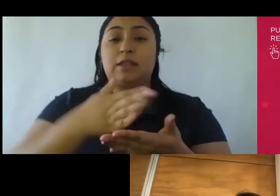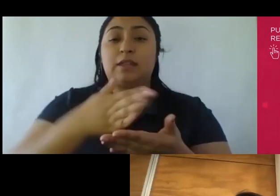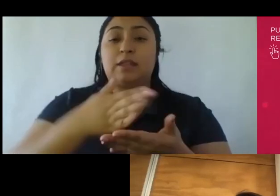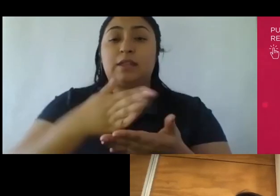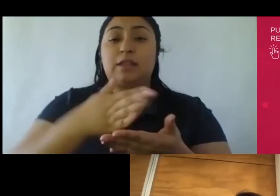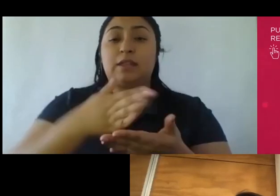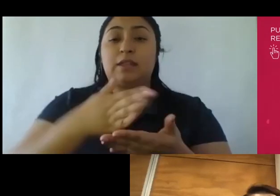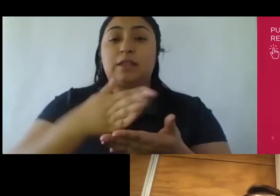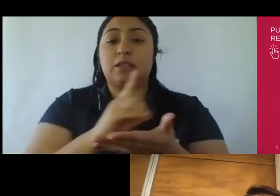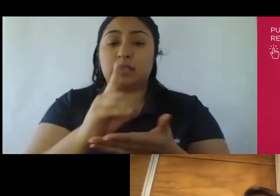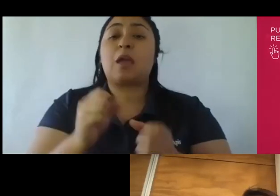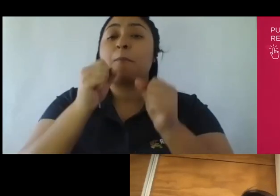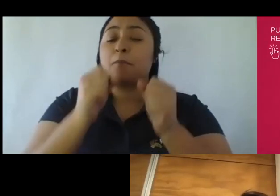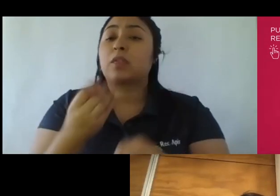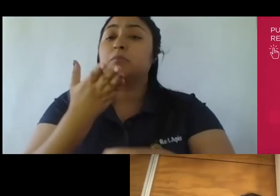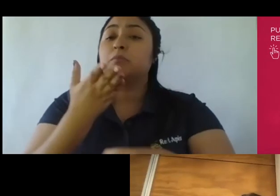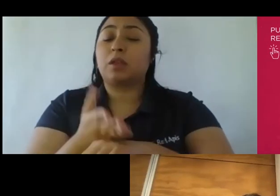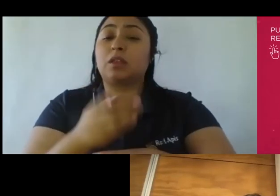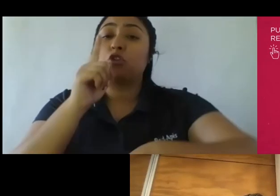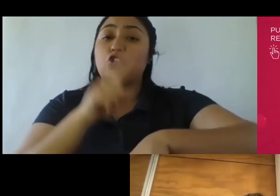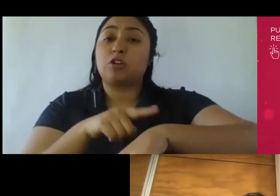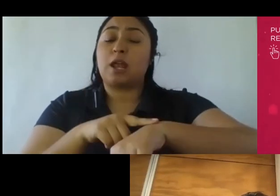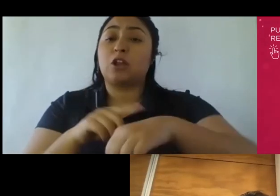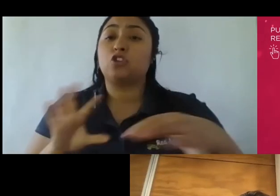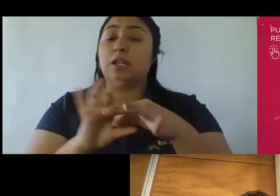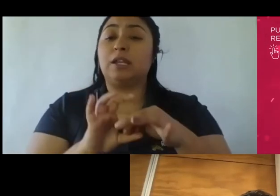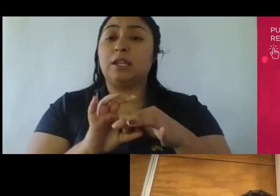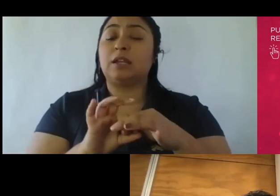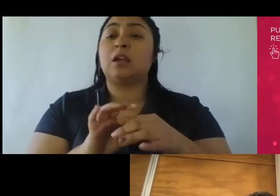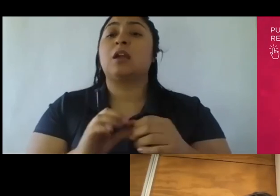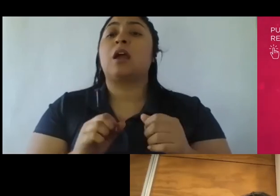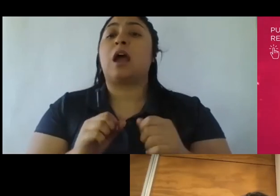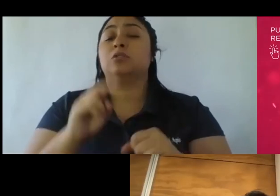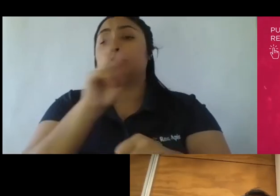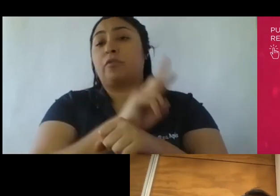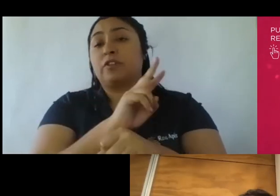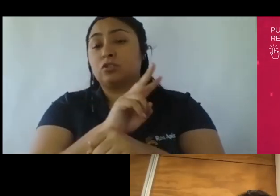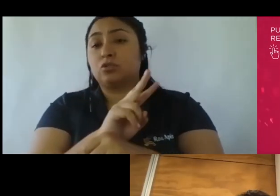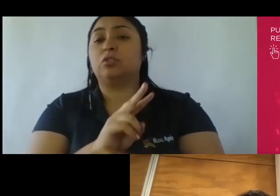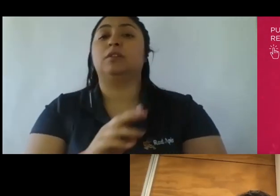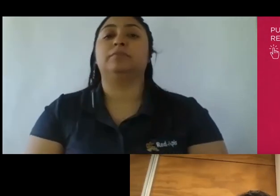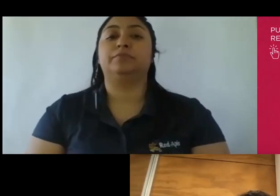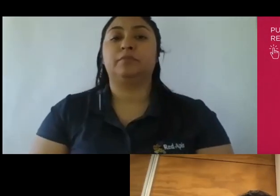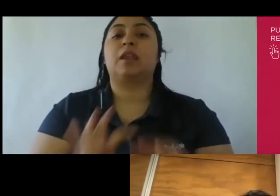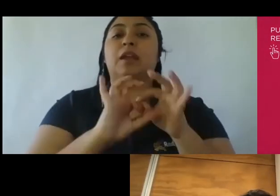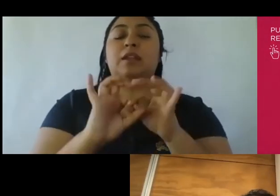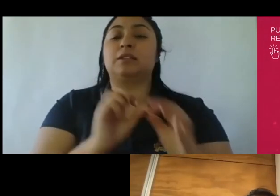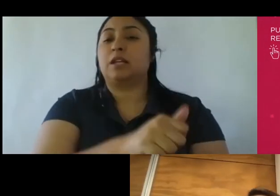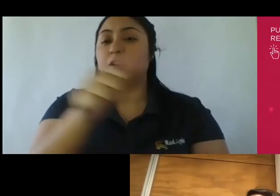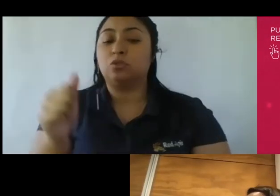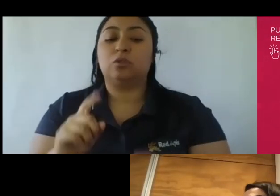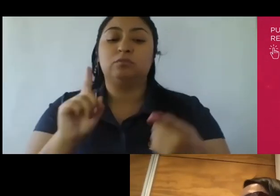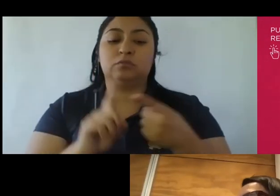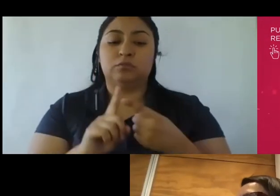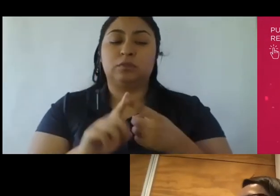horarios a sus respectivos directores o docentes como lo dije le doy las gracias a todos ustedes por haber participado gracias